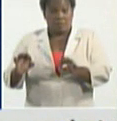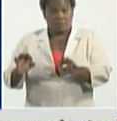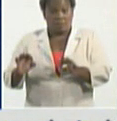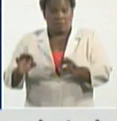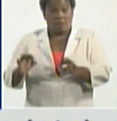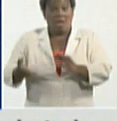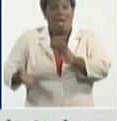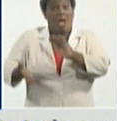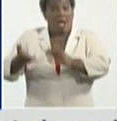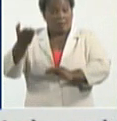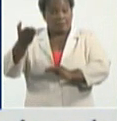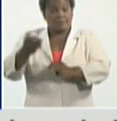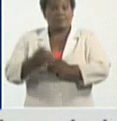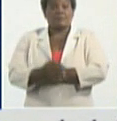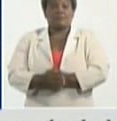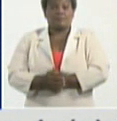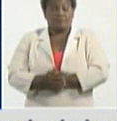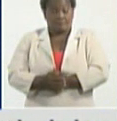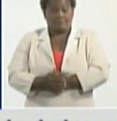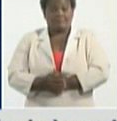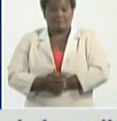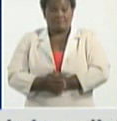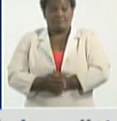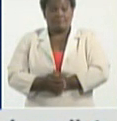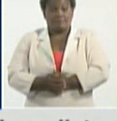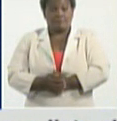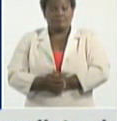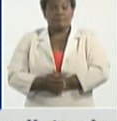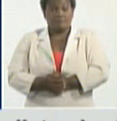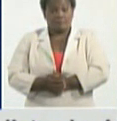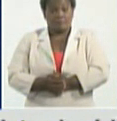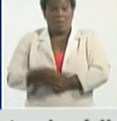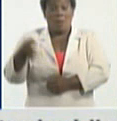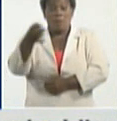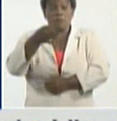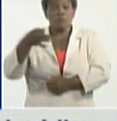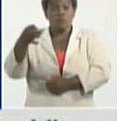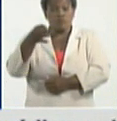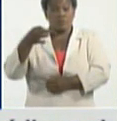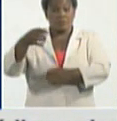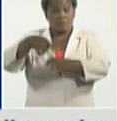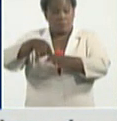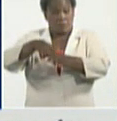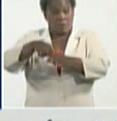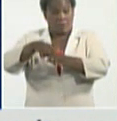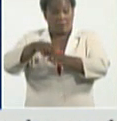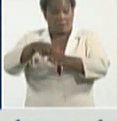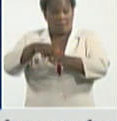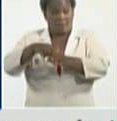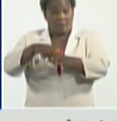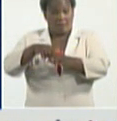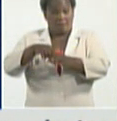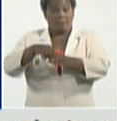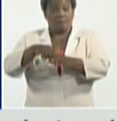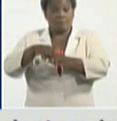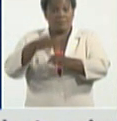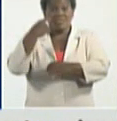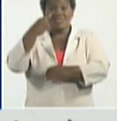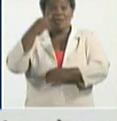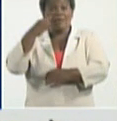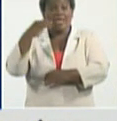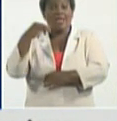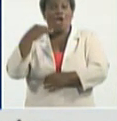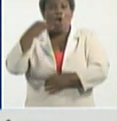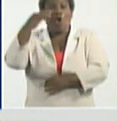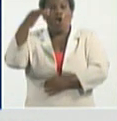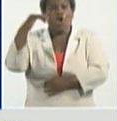alta complejidad de la transmisión. El municipio especial, Isla de la Juventud, que conocemos su comportamiento,